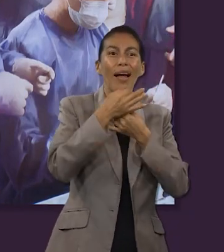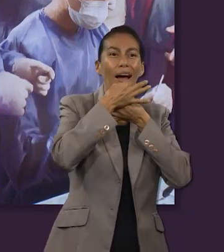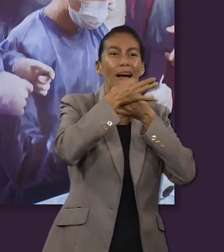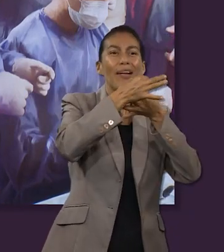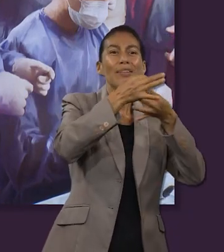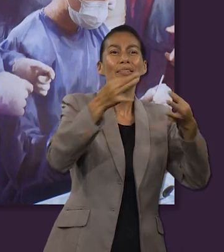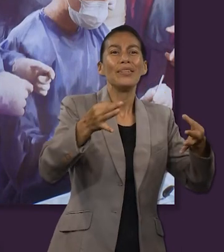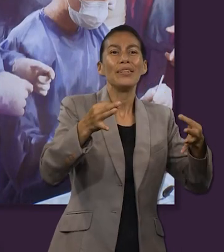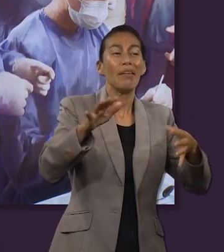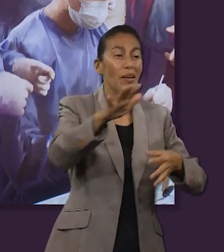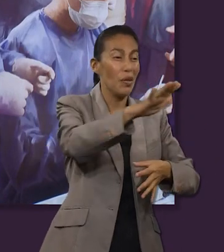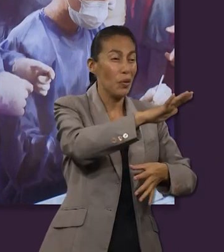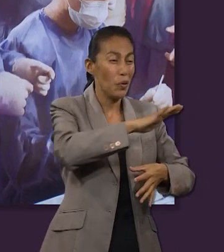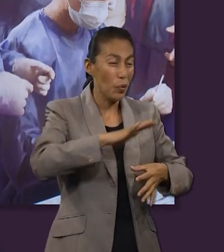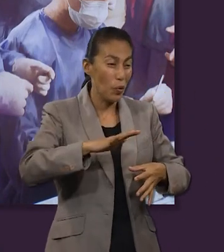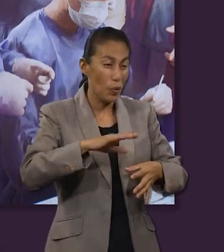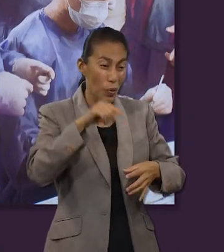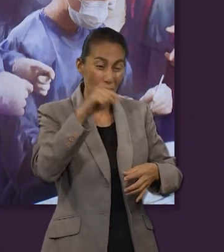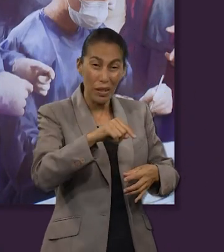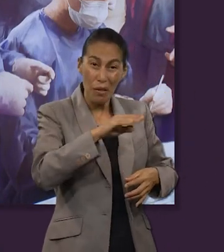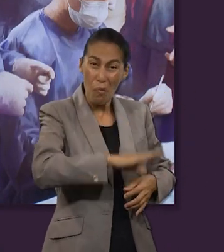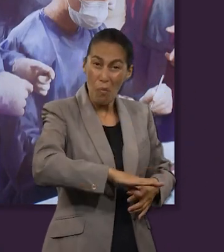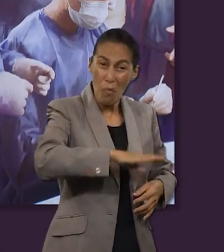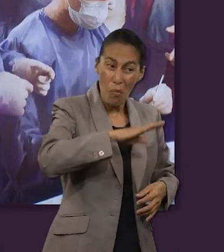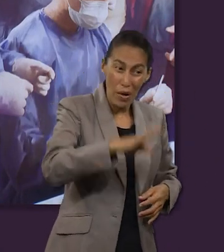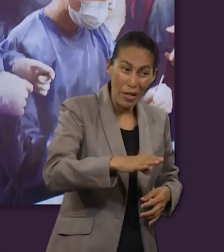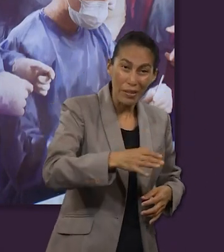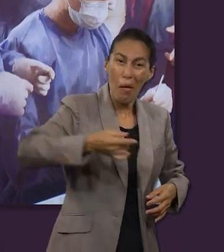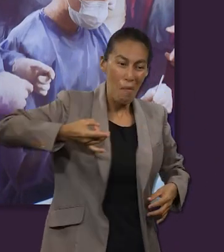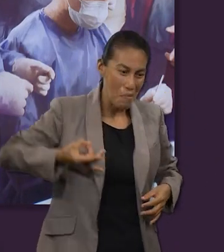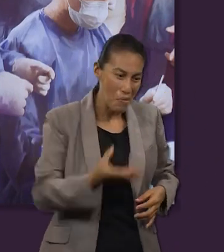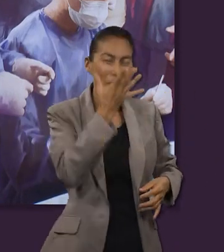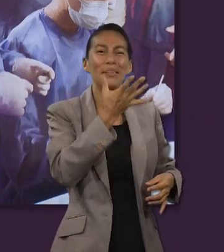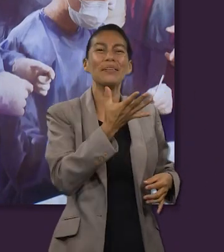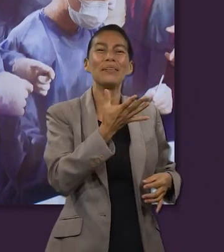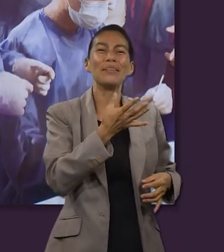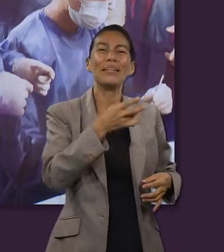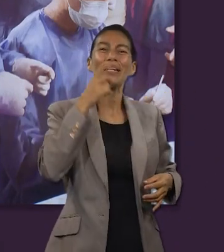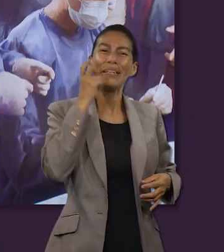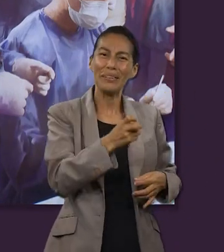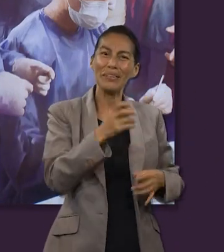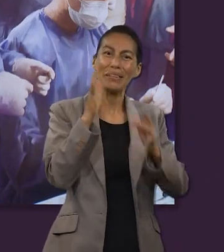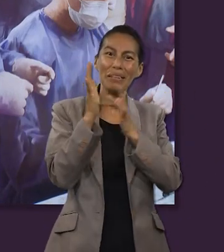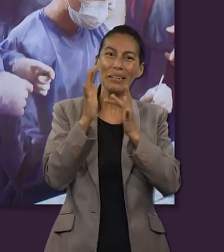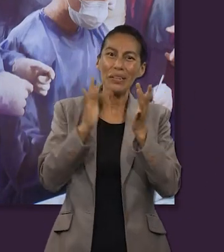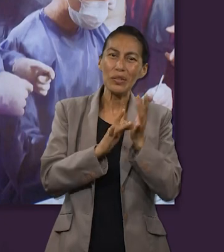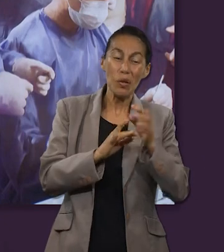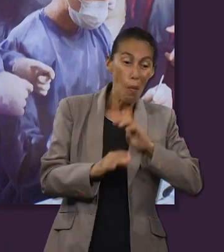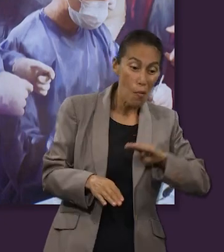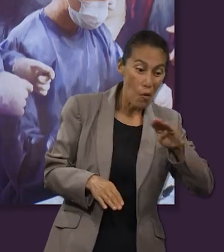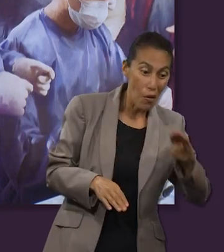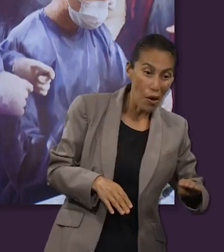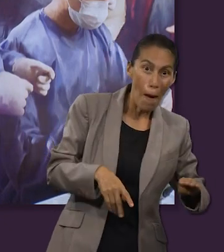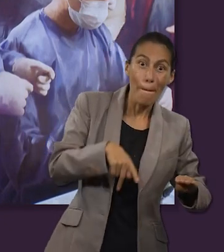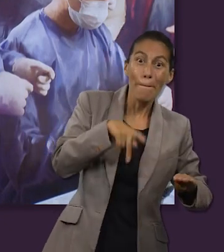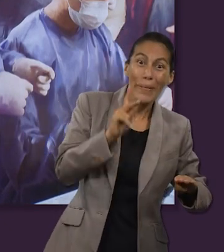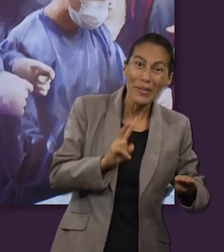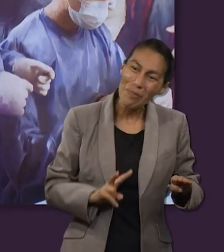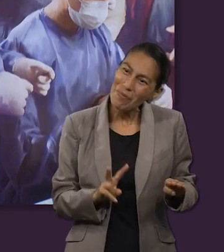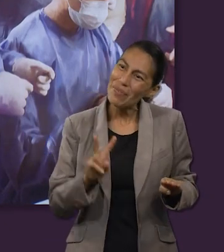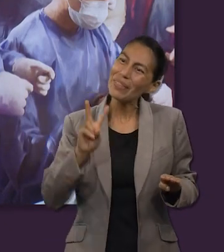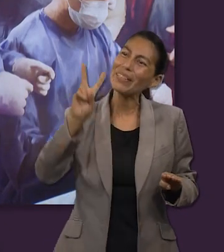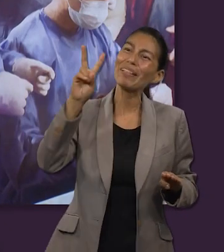de este reino de muerte que hemos estado estudiando desde lecciones atrás. Él estaba venciendo, él estaba obteniendo la